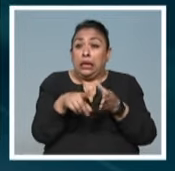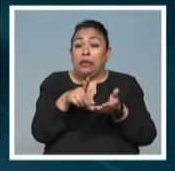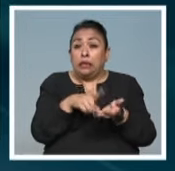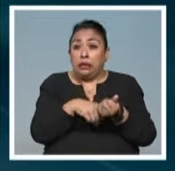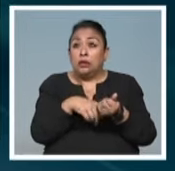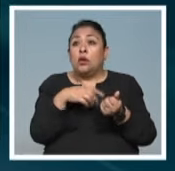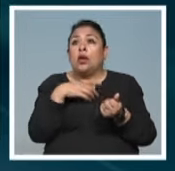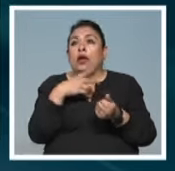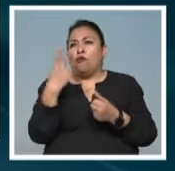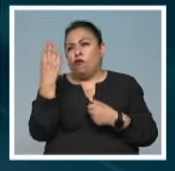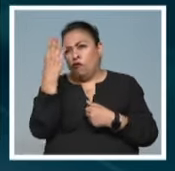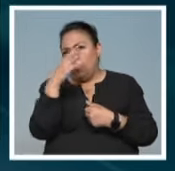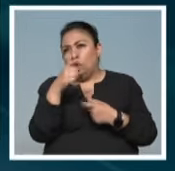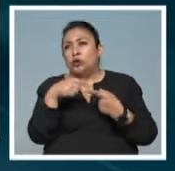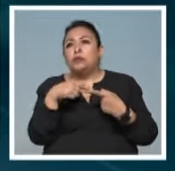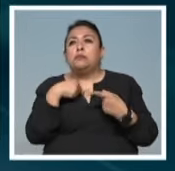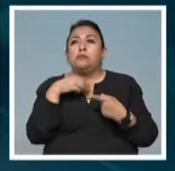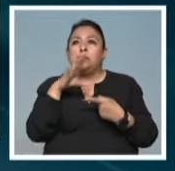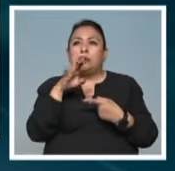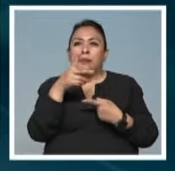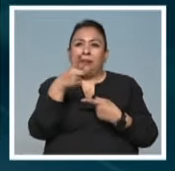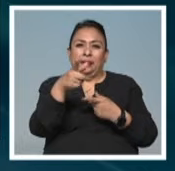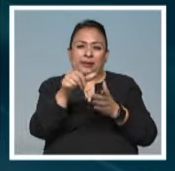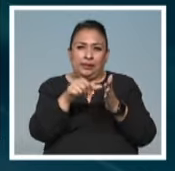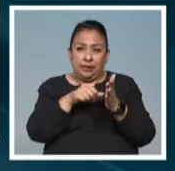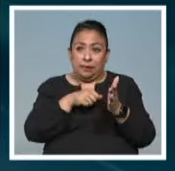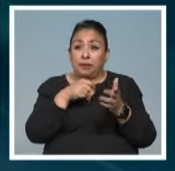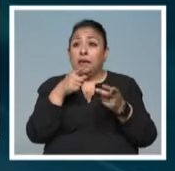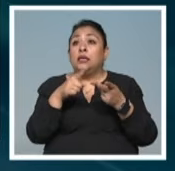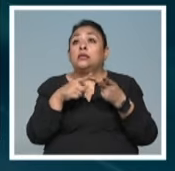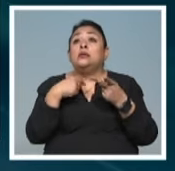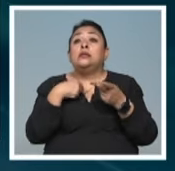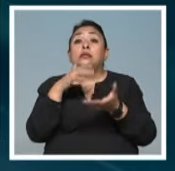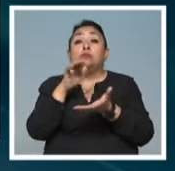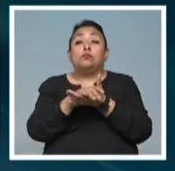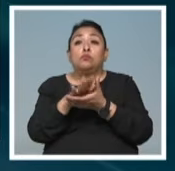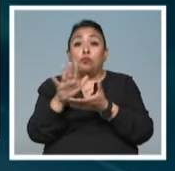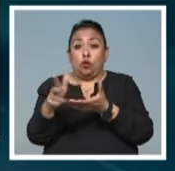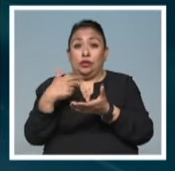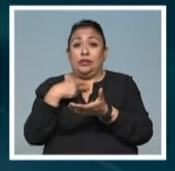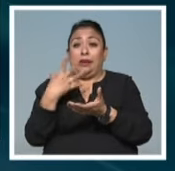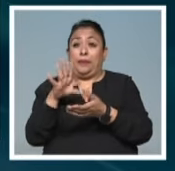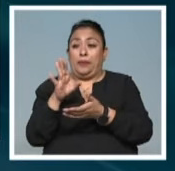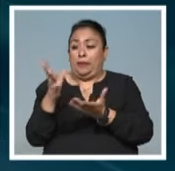están un par de fotografías, una de mi bebé, tiene siete meses, una en donde está con mi esposa y mi bebé.